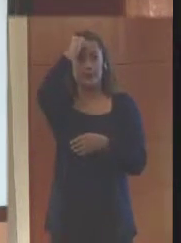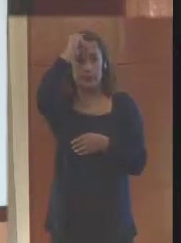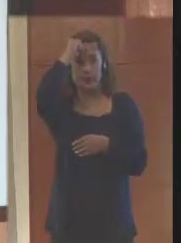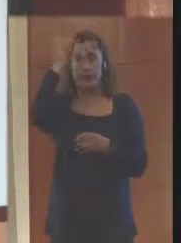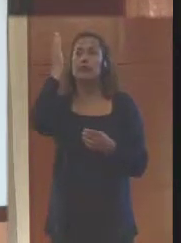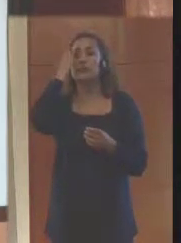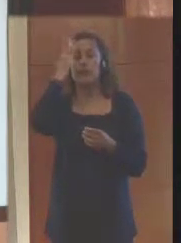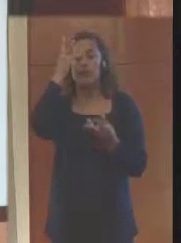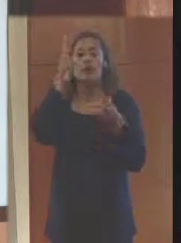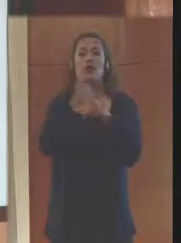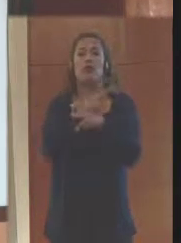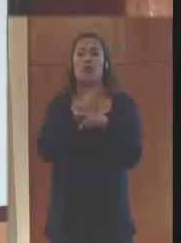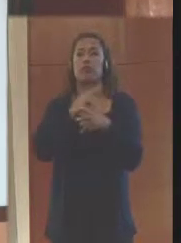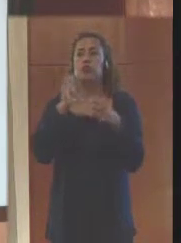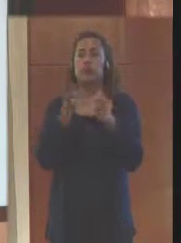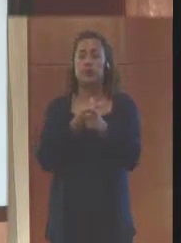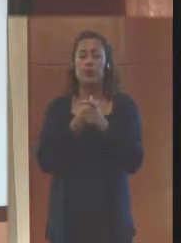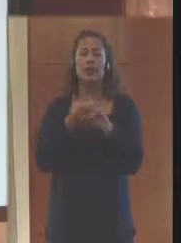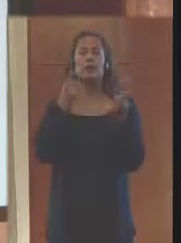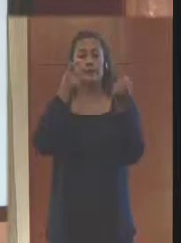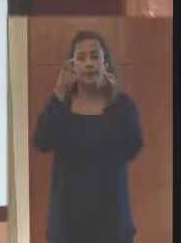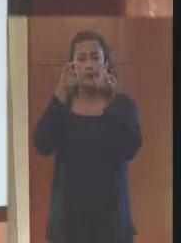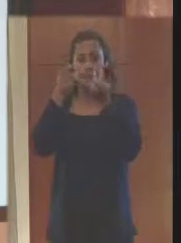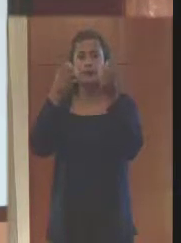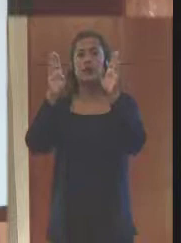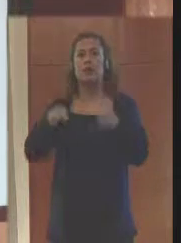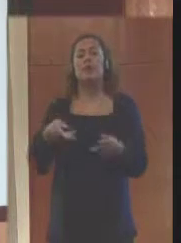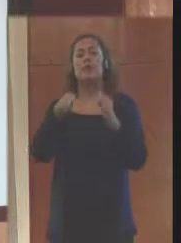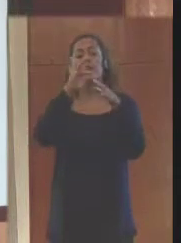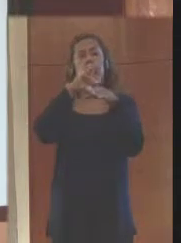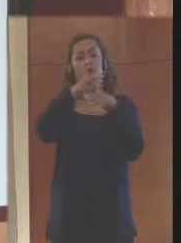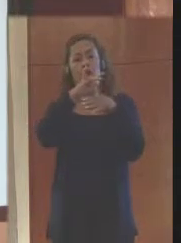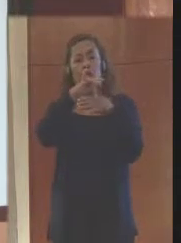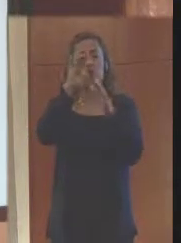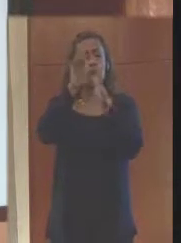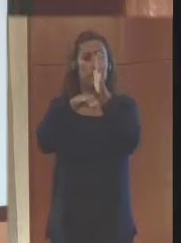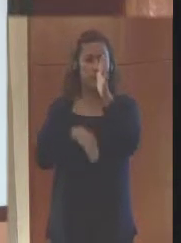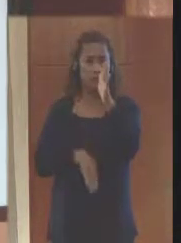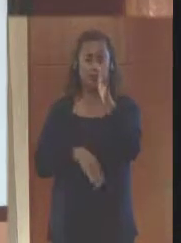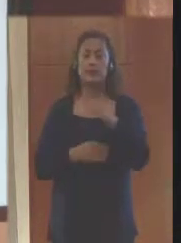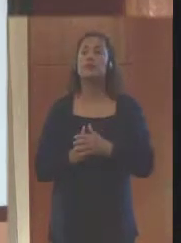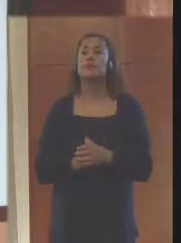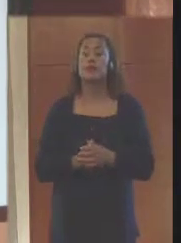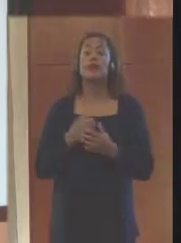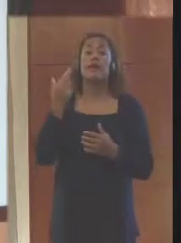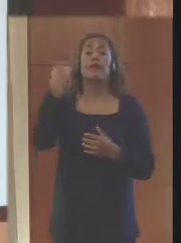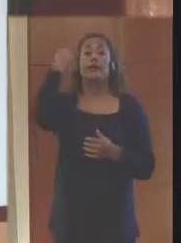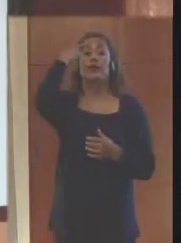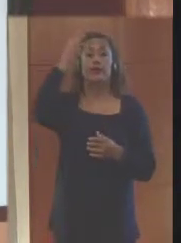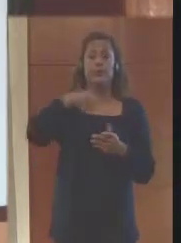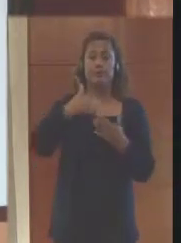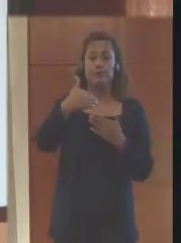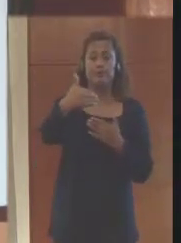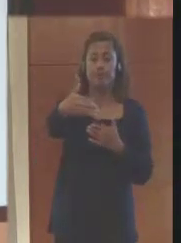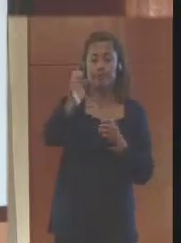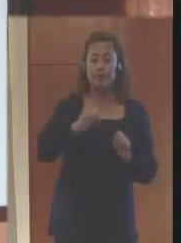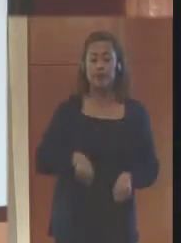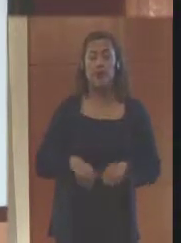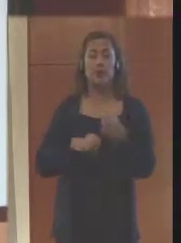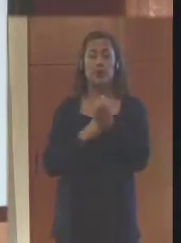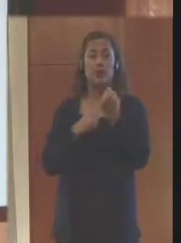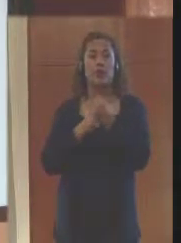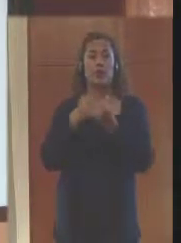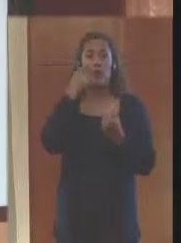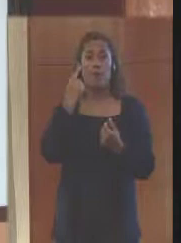reducción del riesgo y el manejo de los eventos tecnológicos que puedan presentarse. Entonces, la generación de este espacio que ha sido